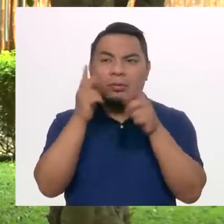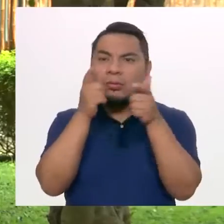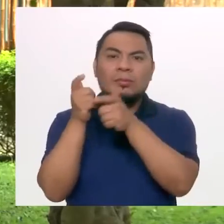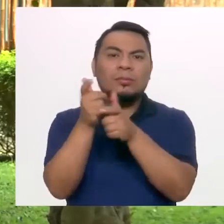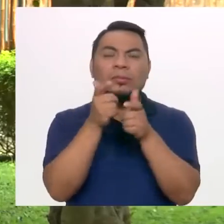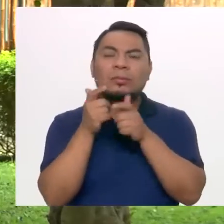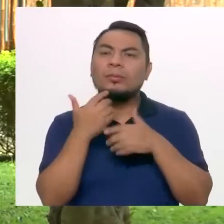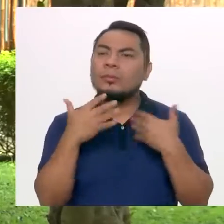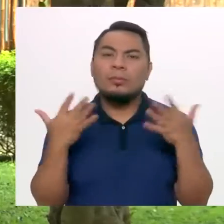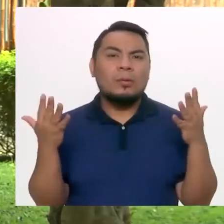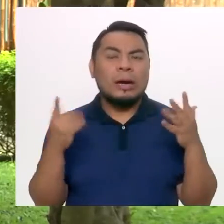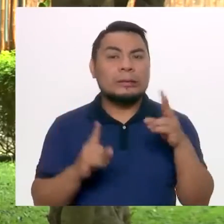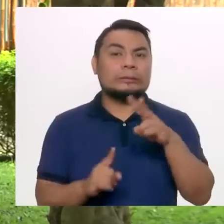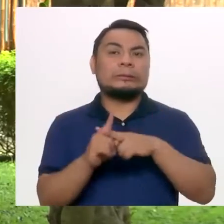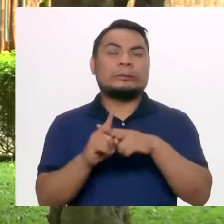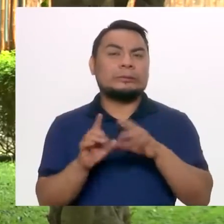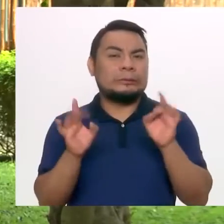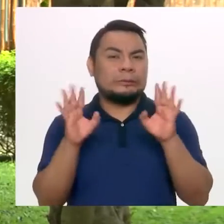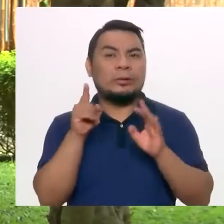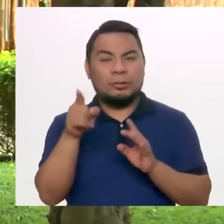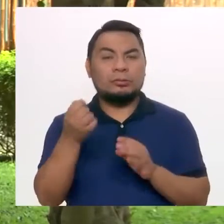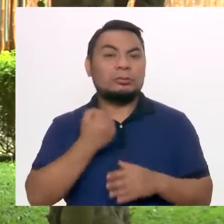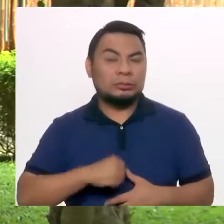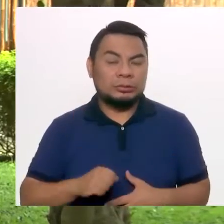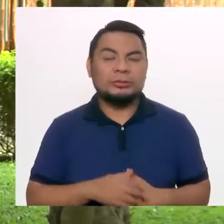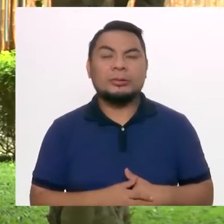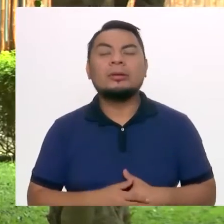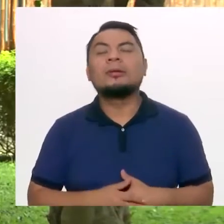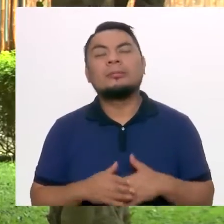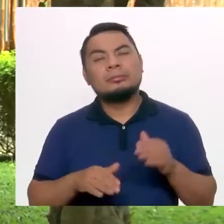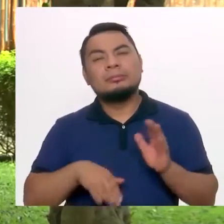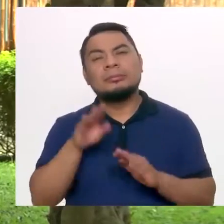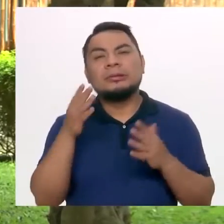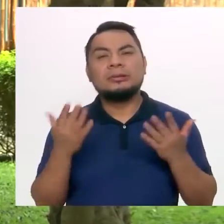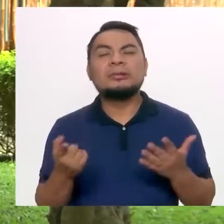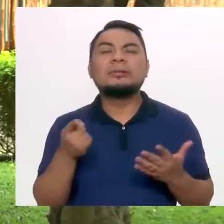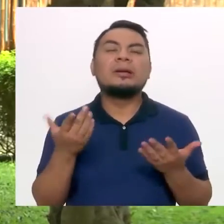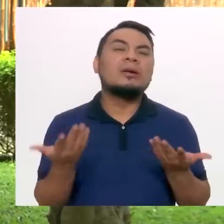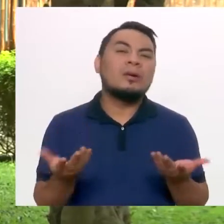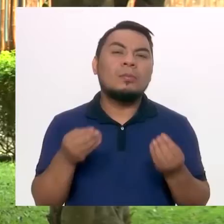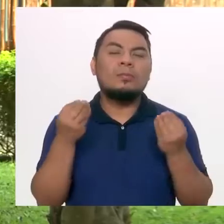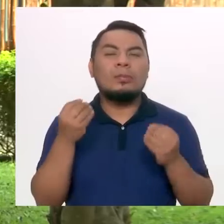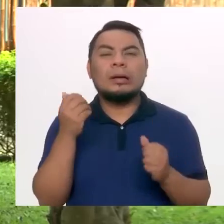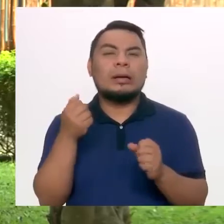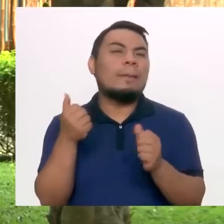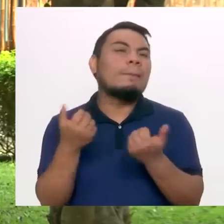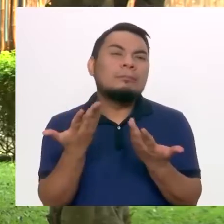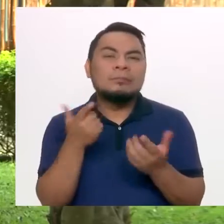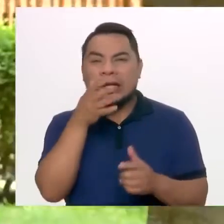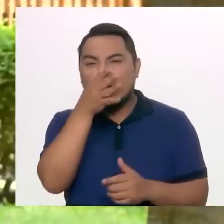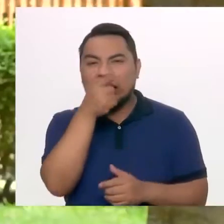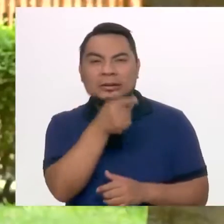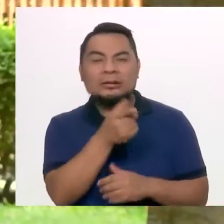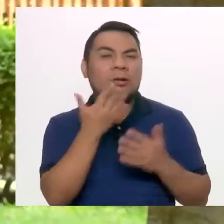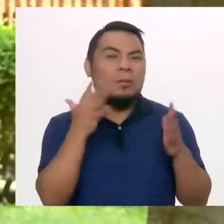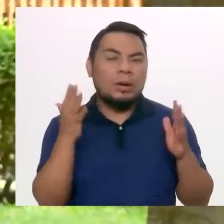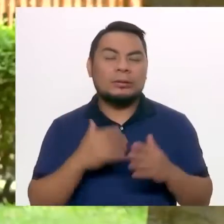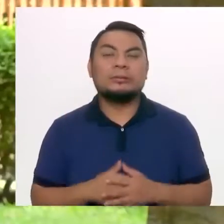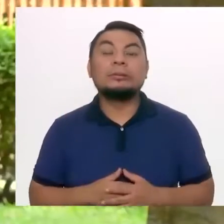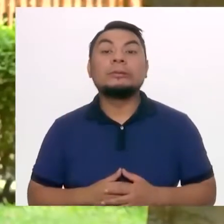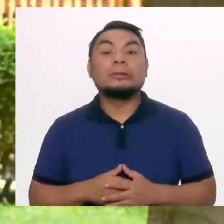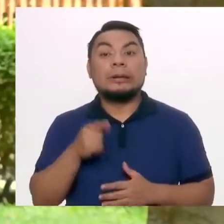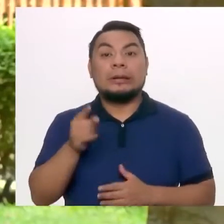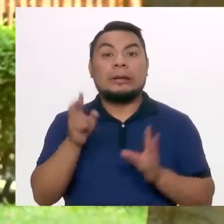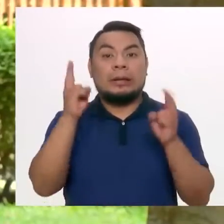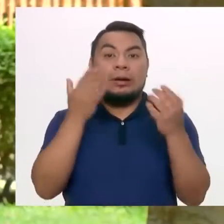muy alertas ante cualquier situación con sus hijos, sobre todo si se trata del bullying. Y para